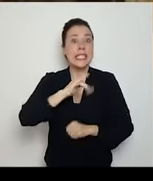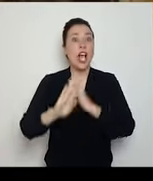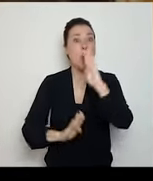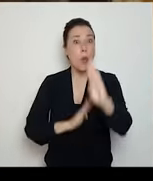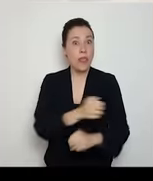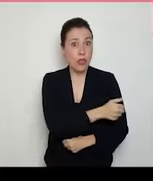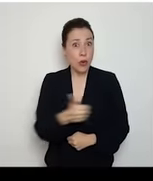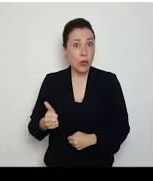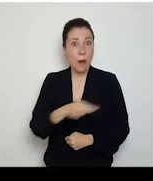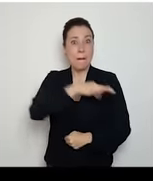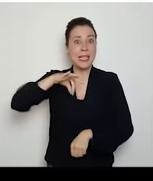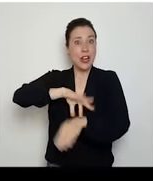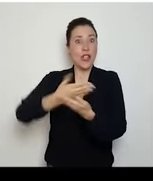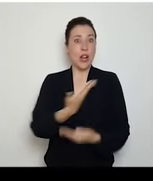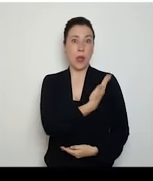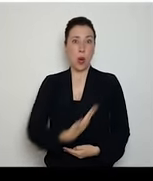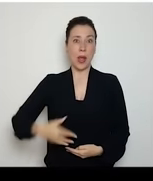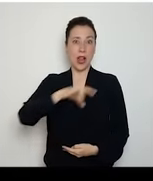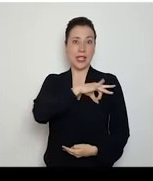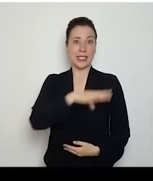Sigamos cuidándonos. Ministerio de Salud. Gobierno de Chile.